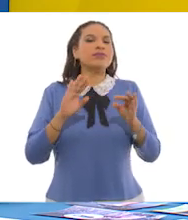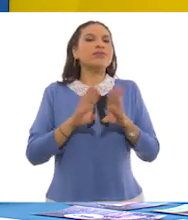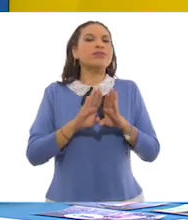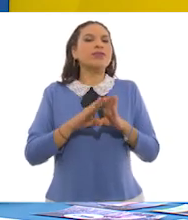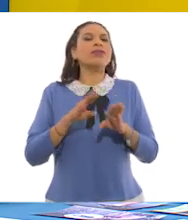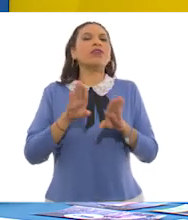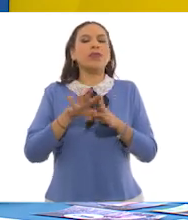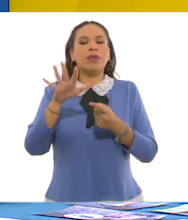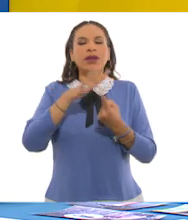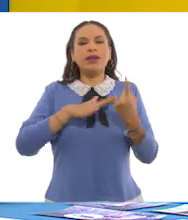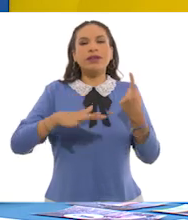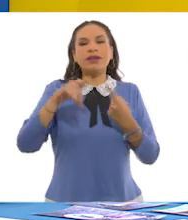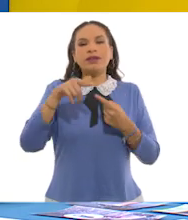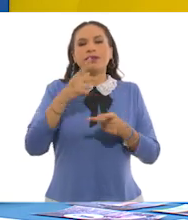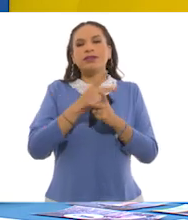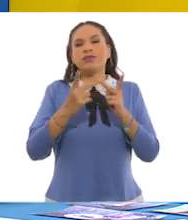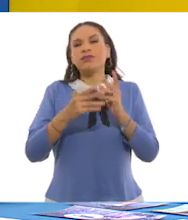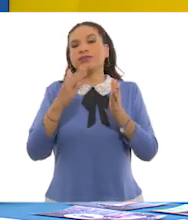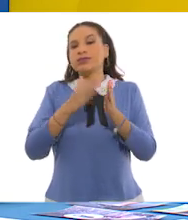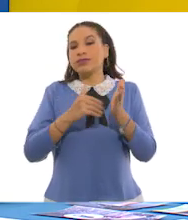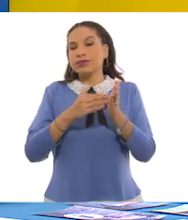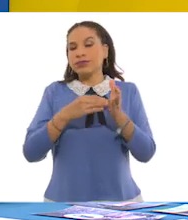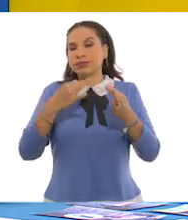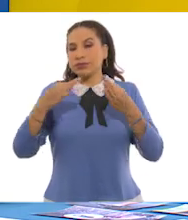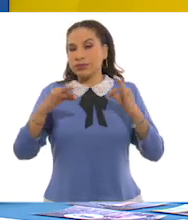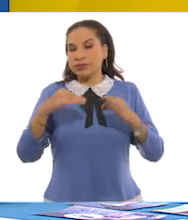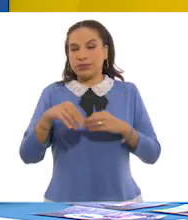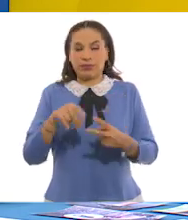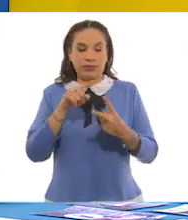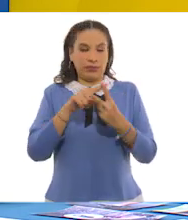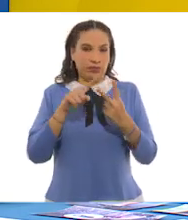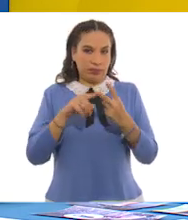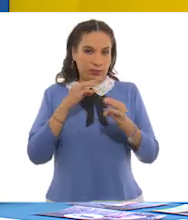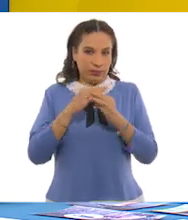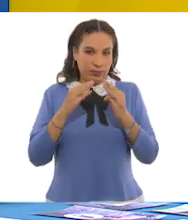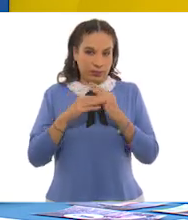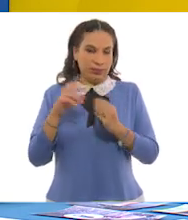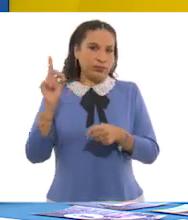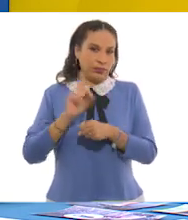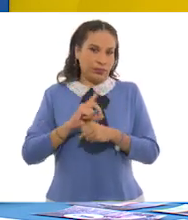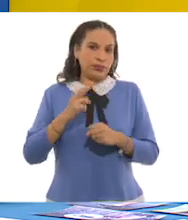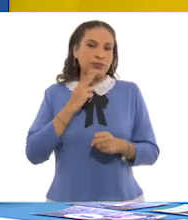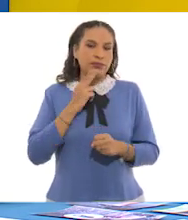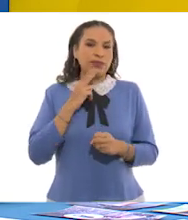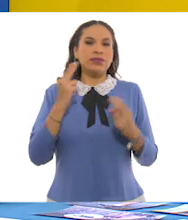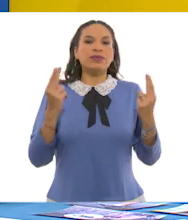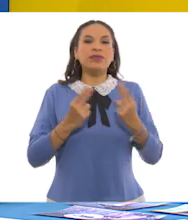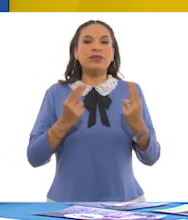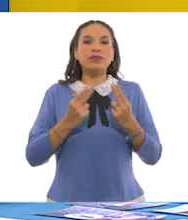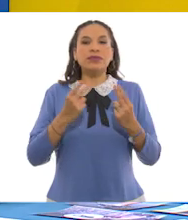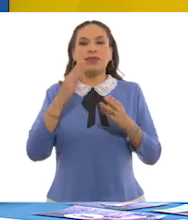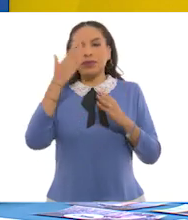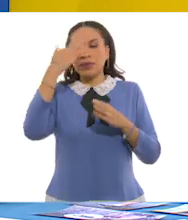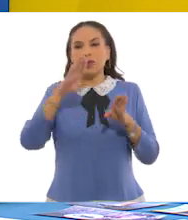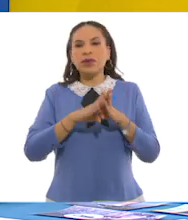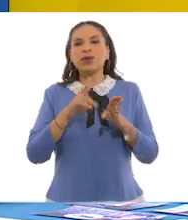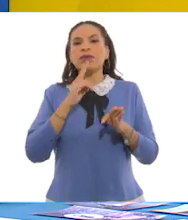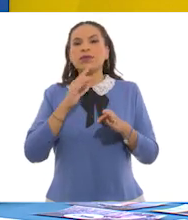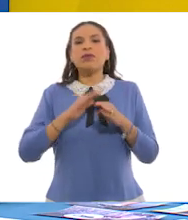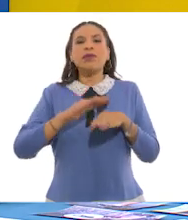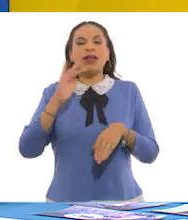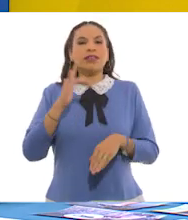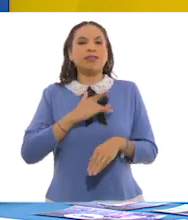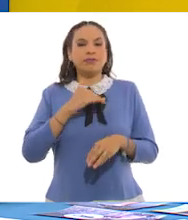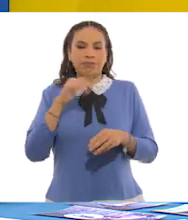costo ambiental de la producción de papel y plástico, ambos materiales que usamos todos los días y que necesitamos saber cómo usarlos con un mayor